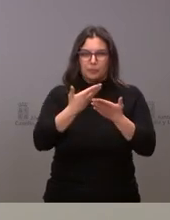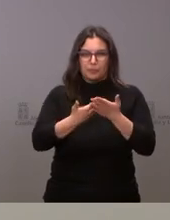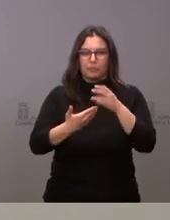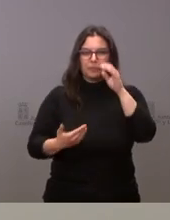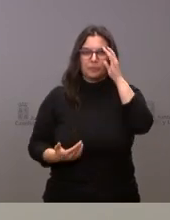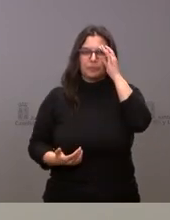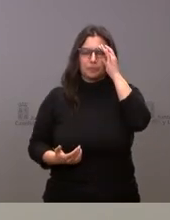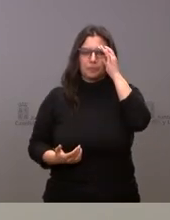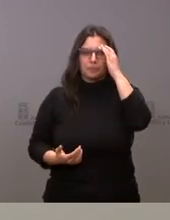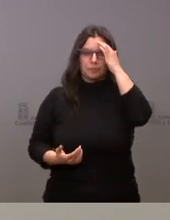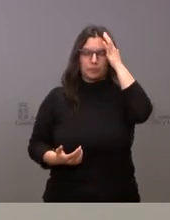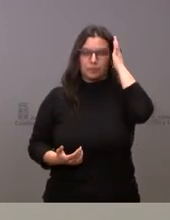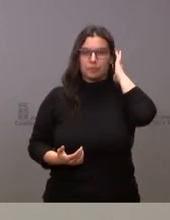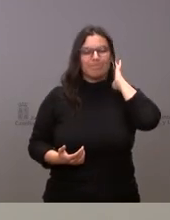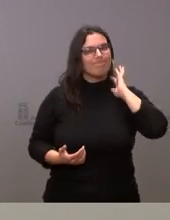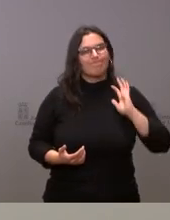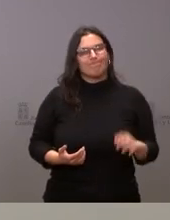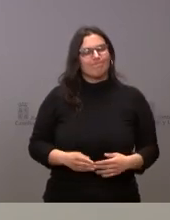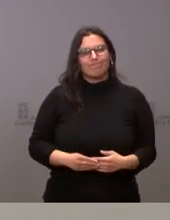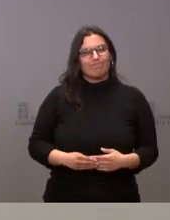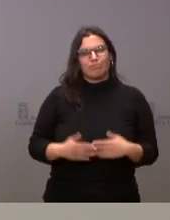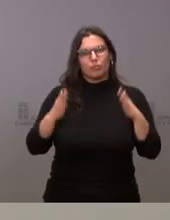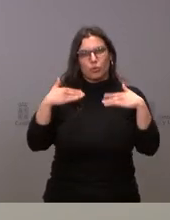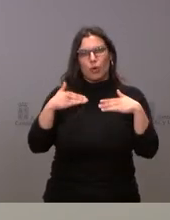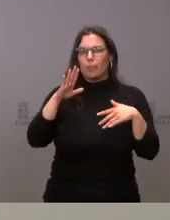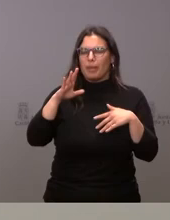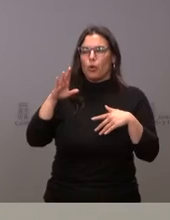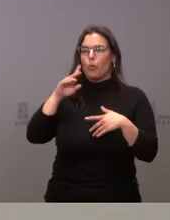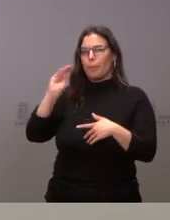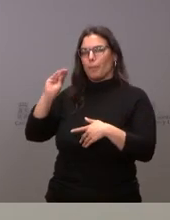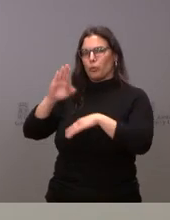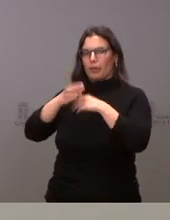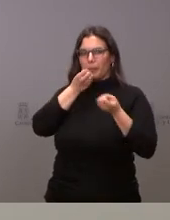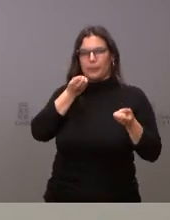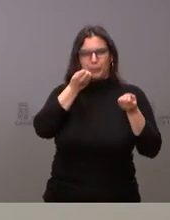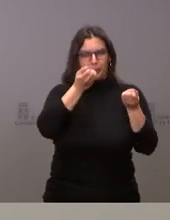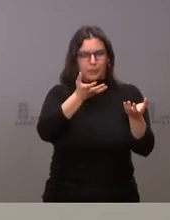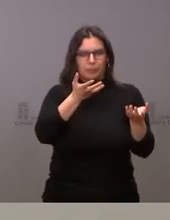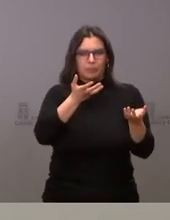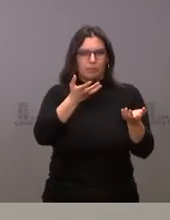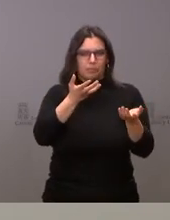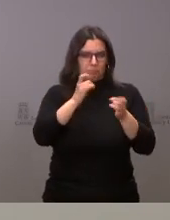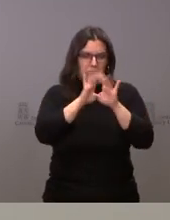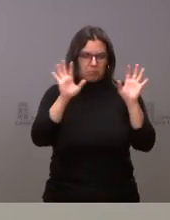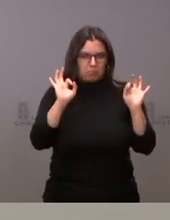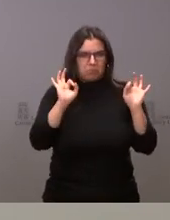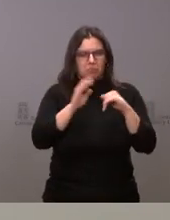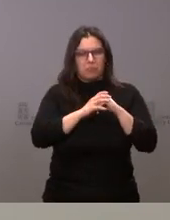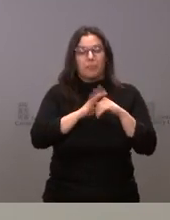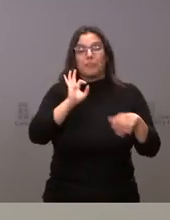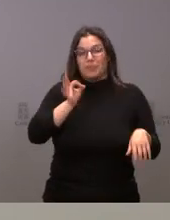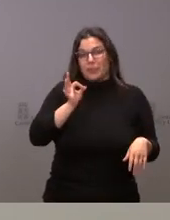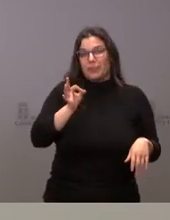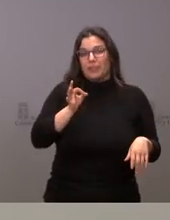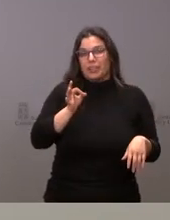si viniera no no lo tenemos pero se lo podemos aportar se lo podemos aportar sin duda sí que viene efectivamente